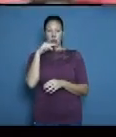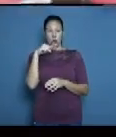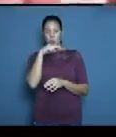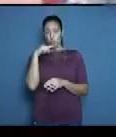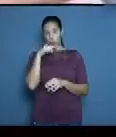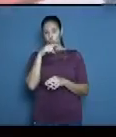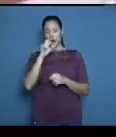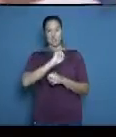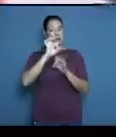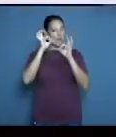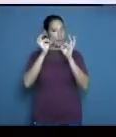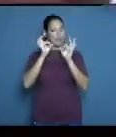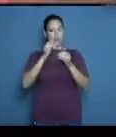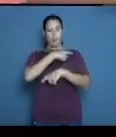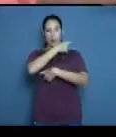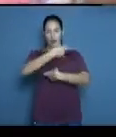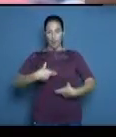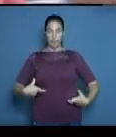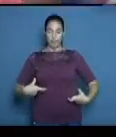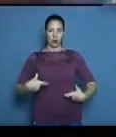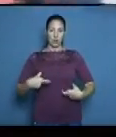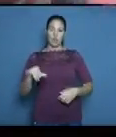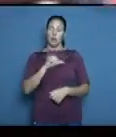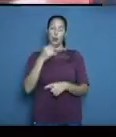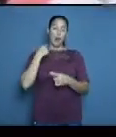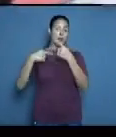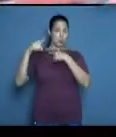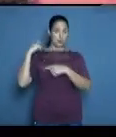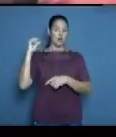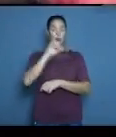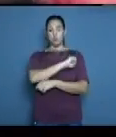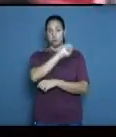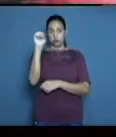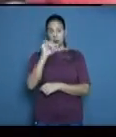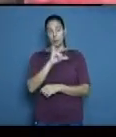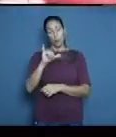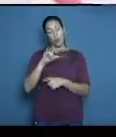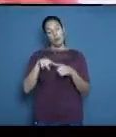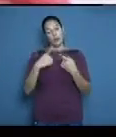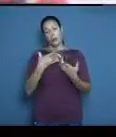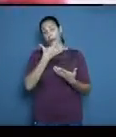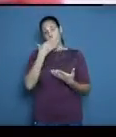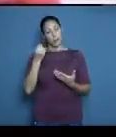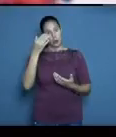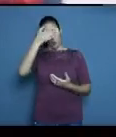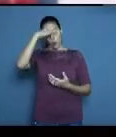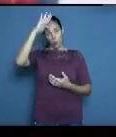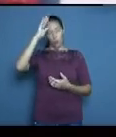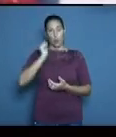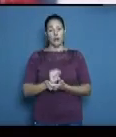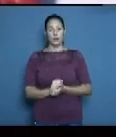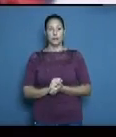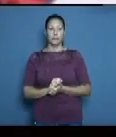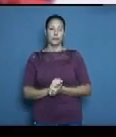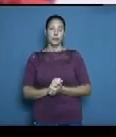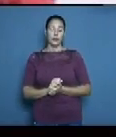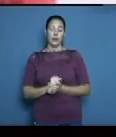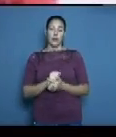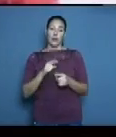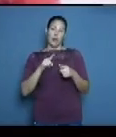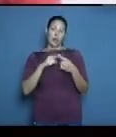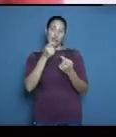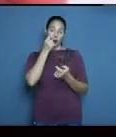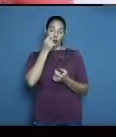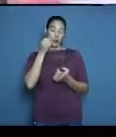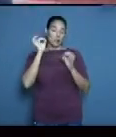el pasado año con prizarra de 12 puntos por 8 afortunadamente el europeo venció en sus dos siguientes